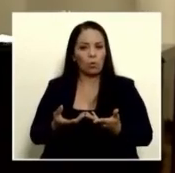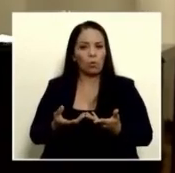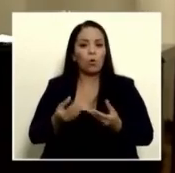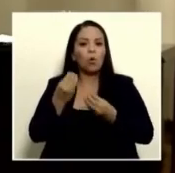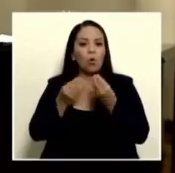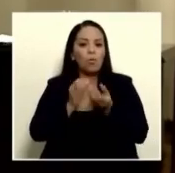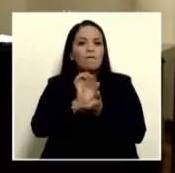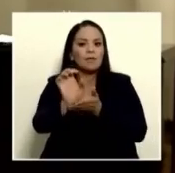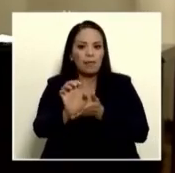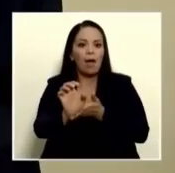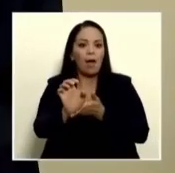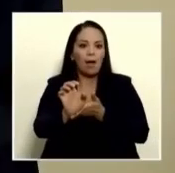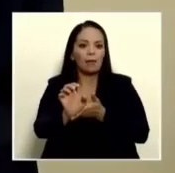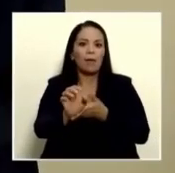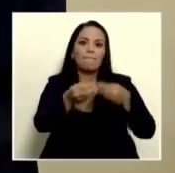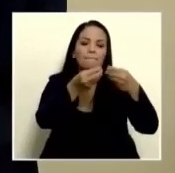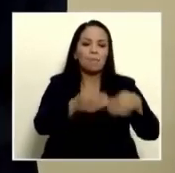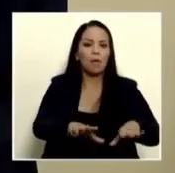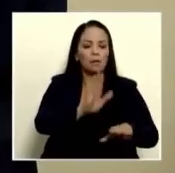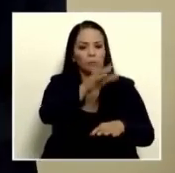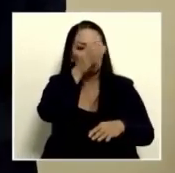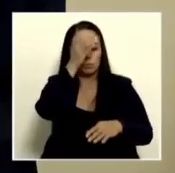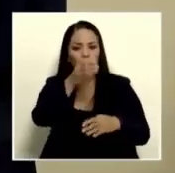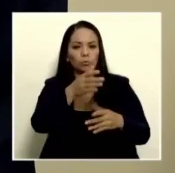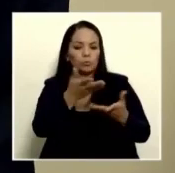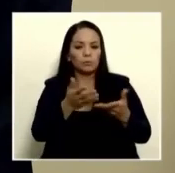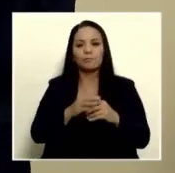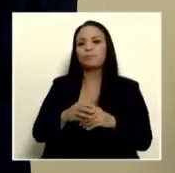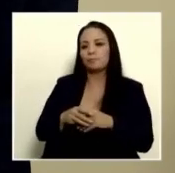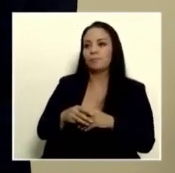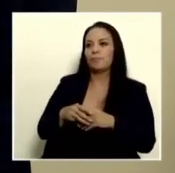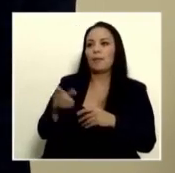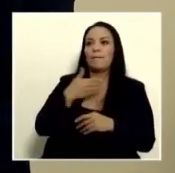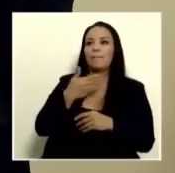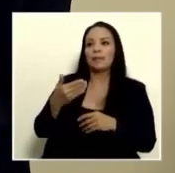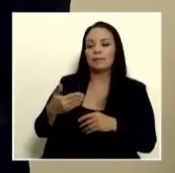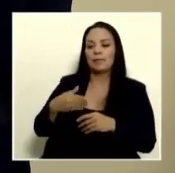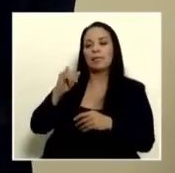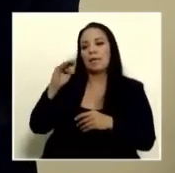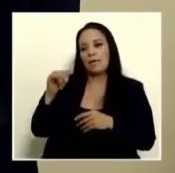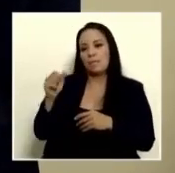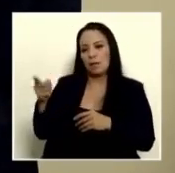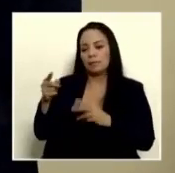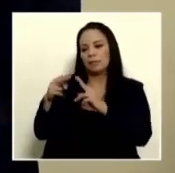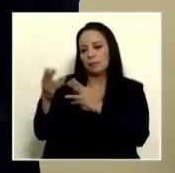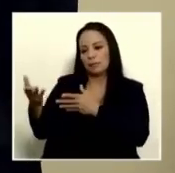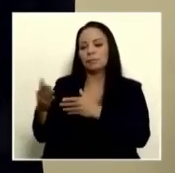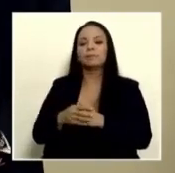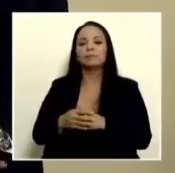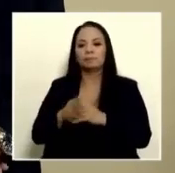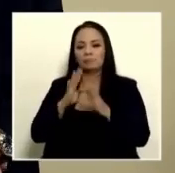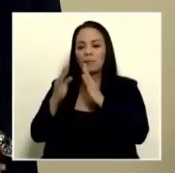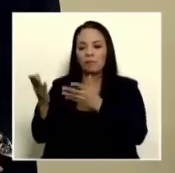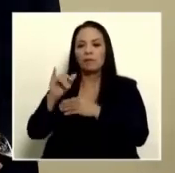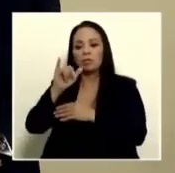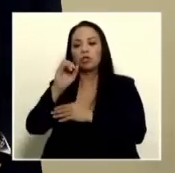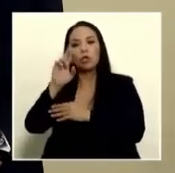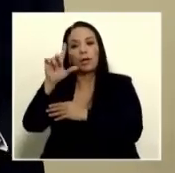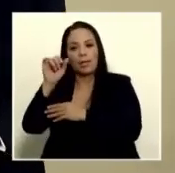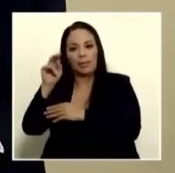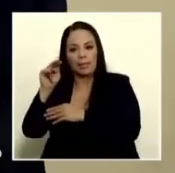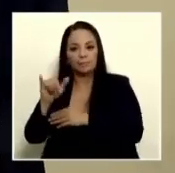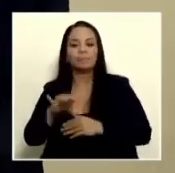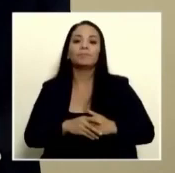esto siga sucediendo doña Yoleni es la presidenta ejecutiva de Limas yo creo que mucha gente la conoce pero en caso dale doña Yoleni muchas gracias